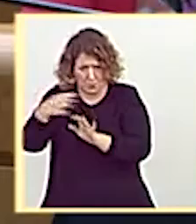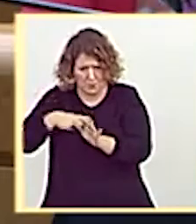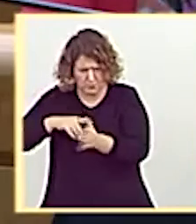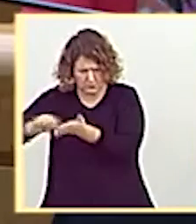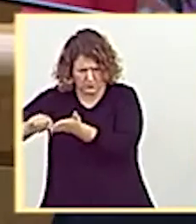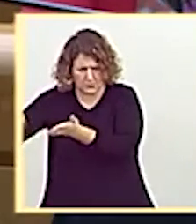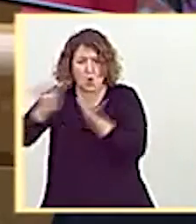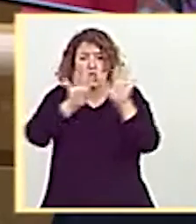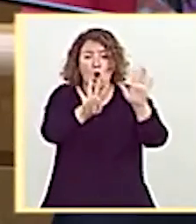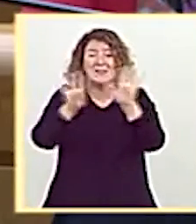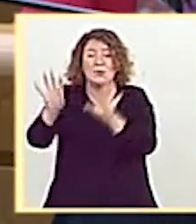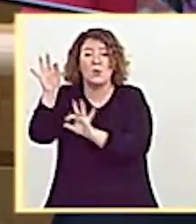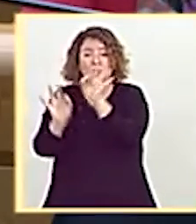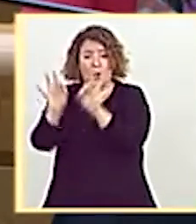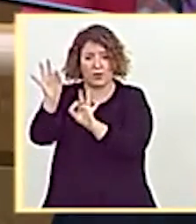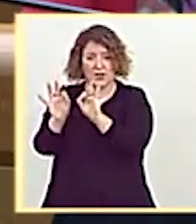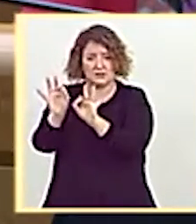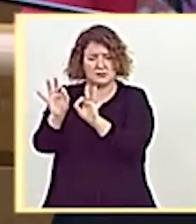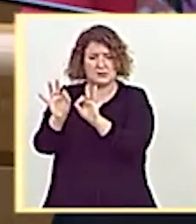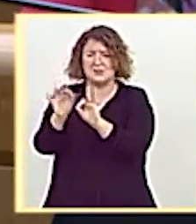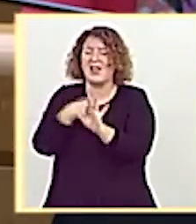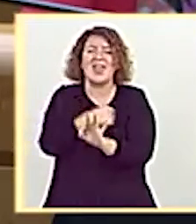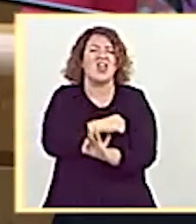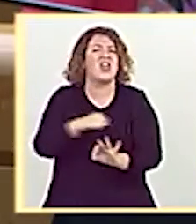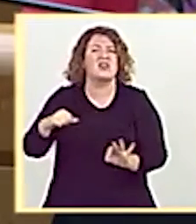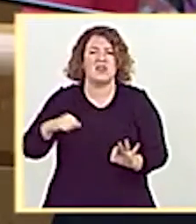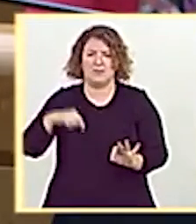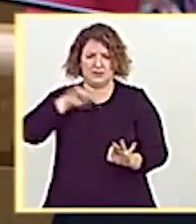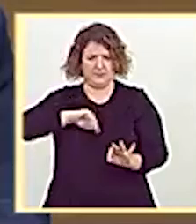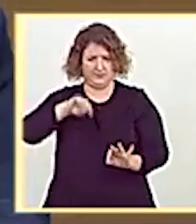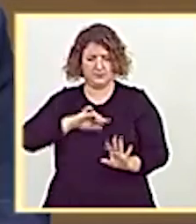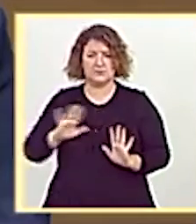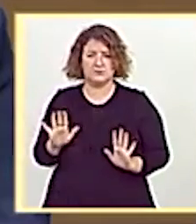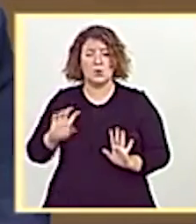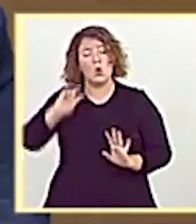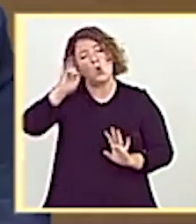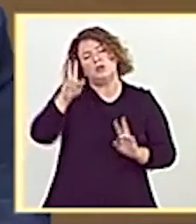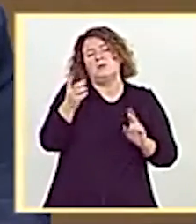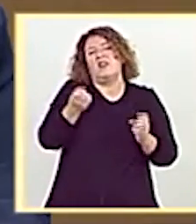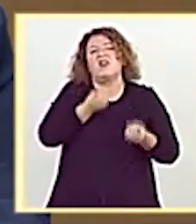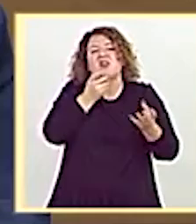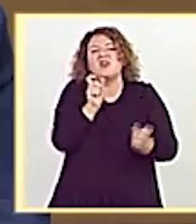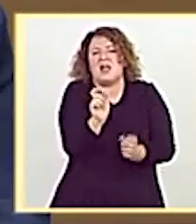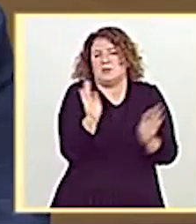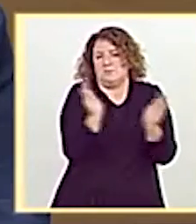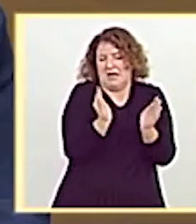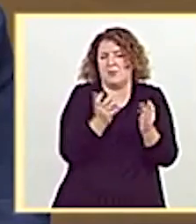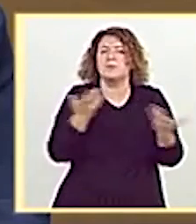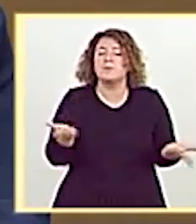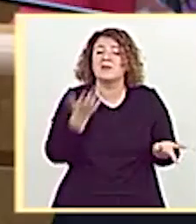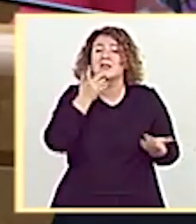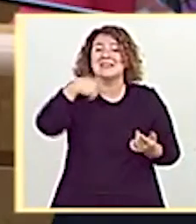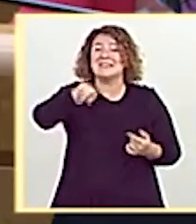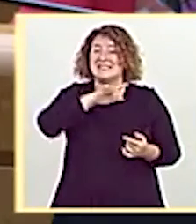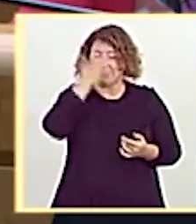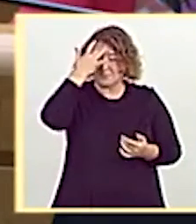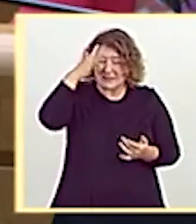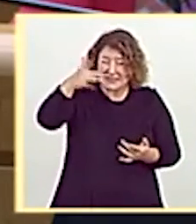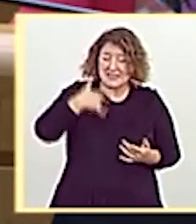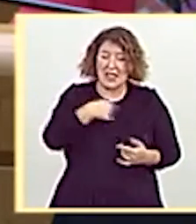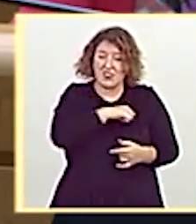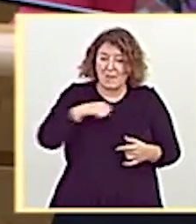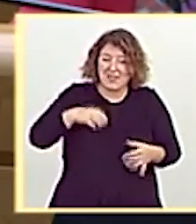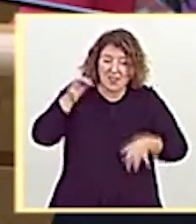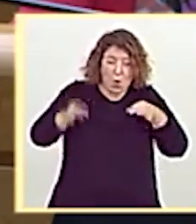en un 99% que son independientes. Y le voy a decir una micro. ¿Usted cree de verdad que si no hubiera independencia judicial